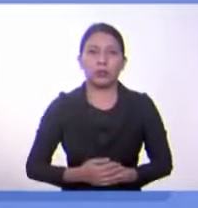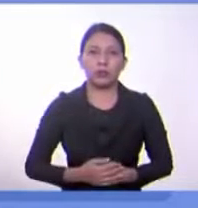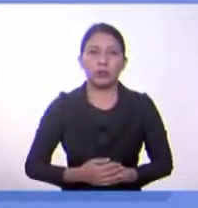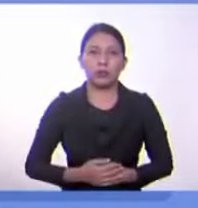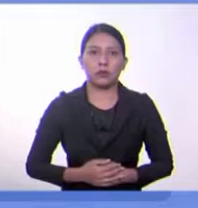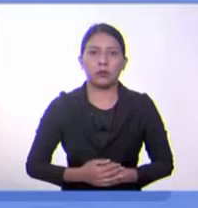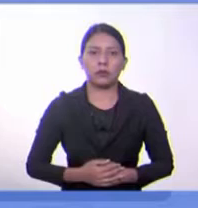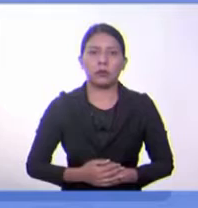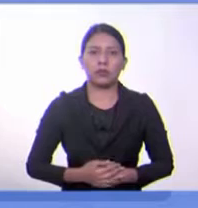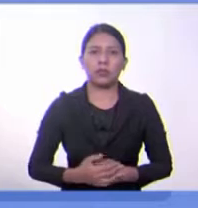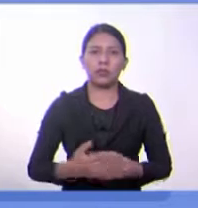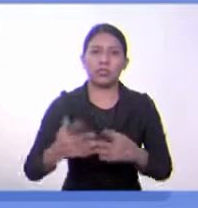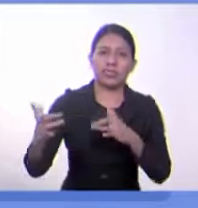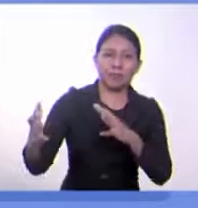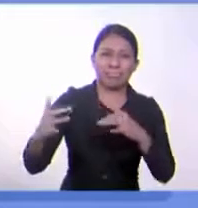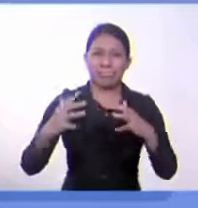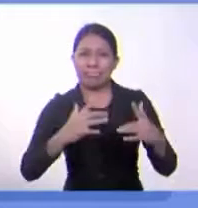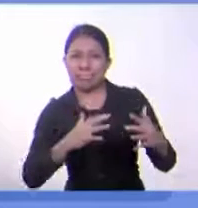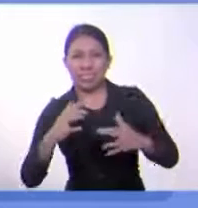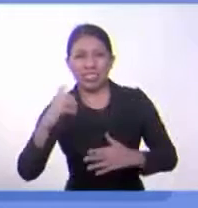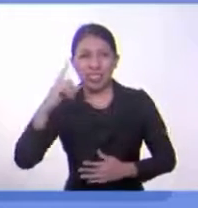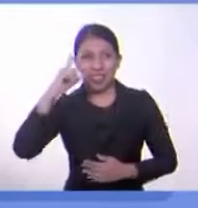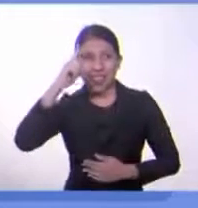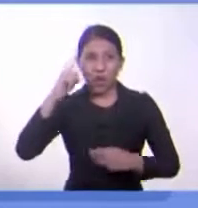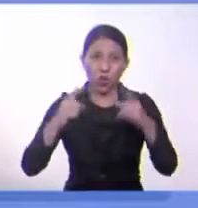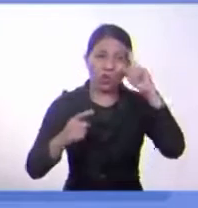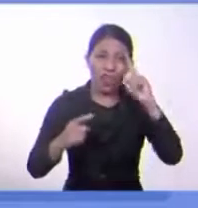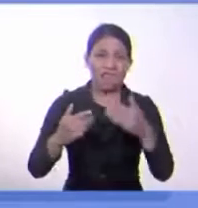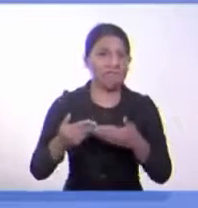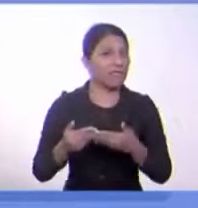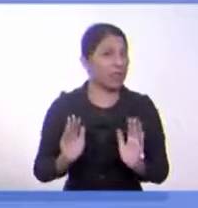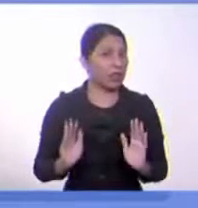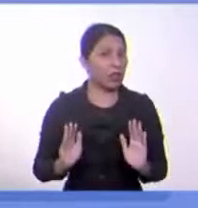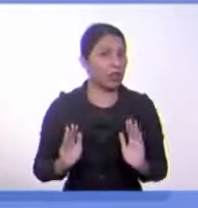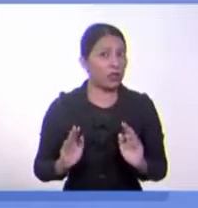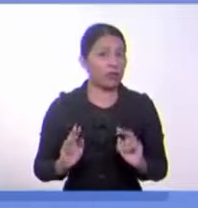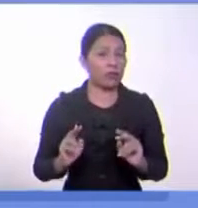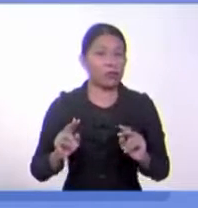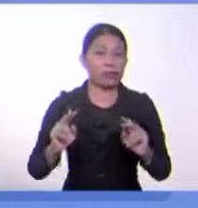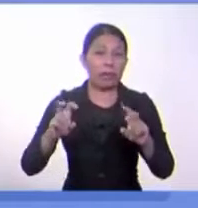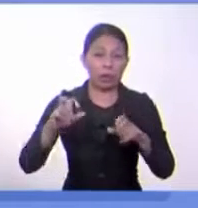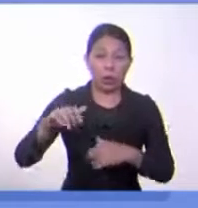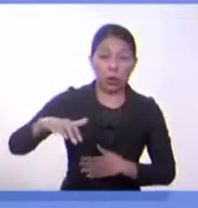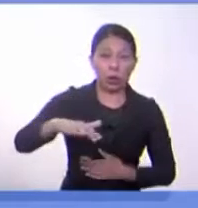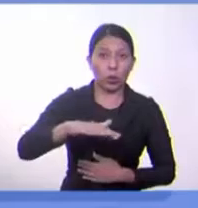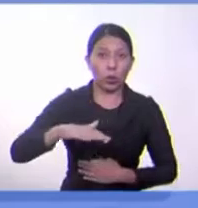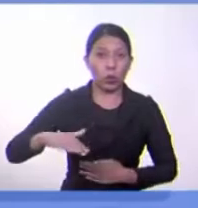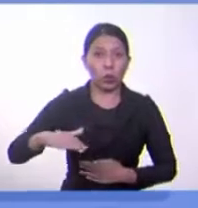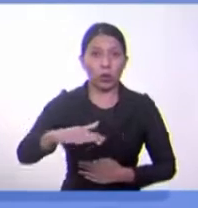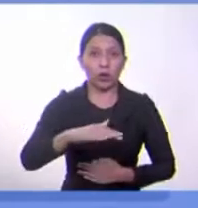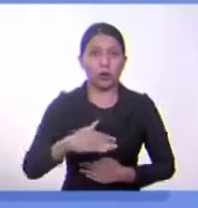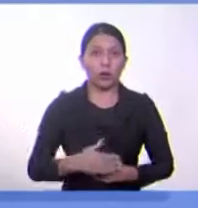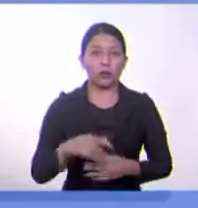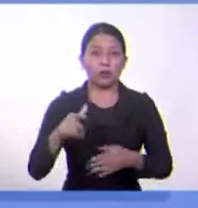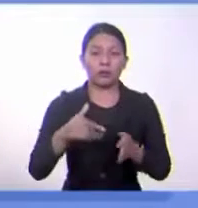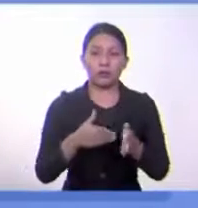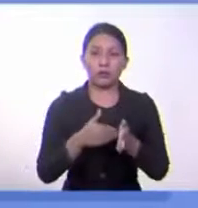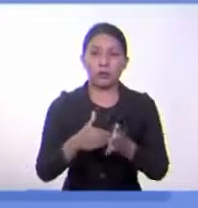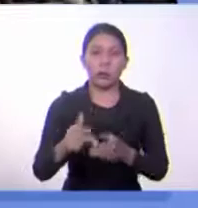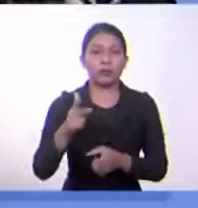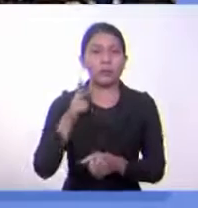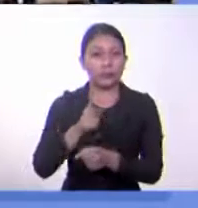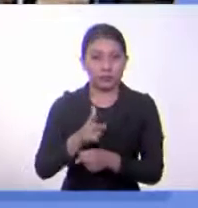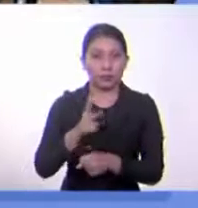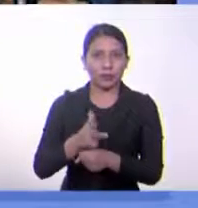disputas ideológicas y por disputas regionales, dio inicio en Guatemala